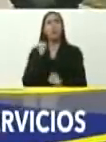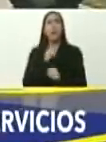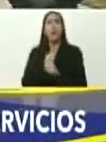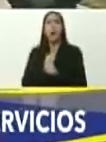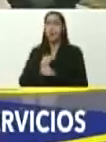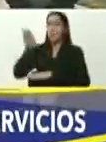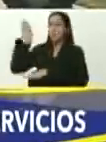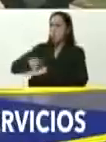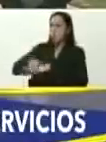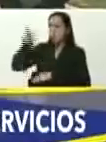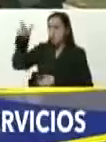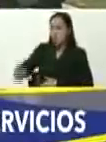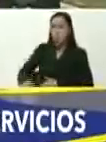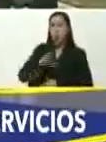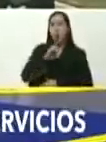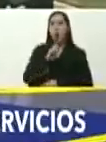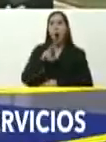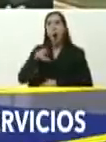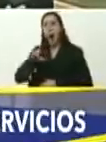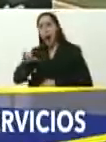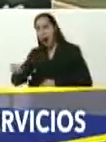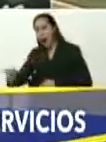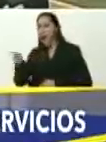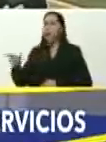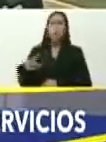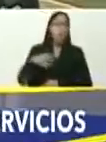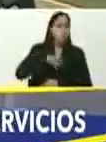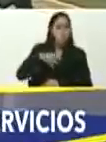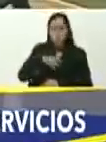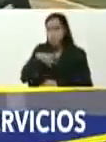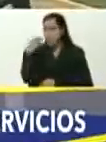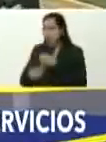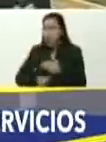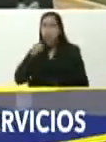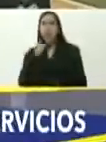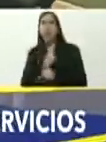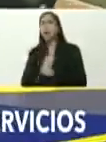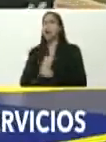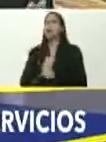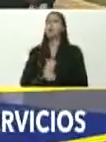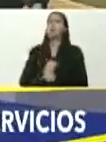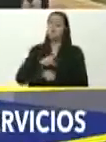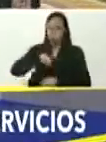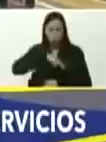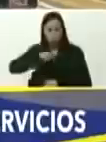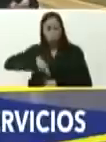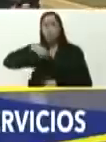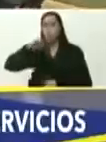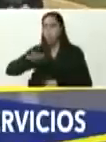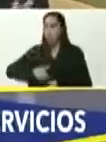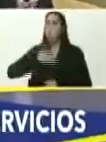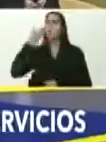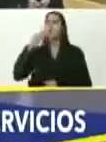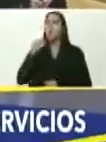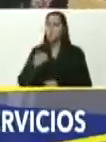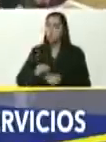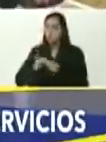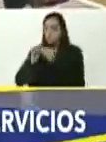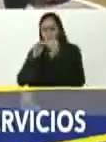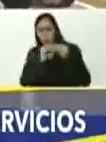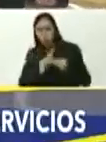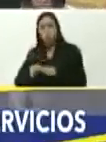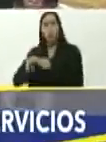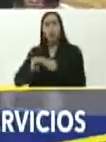Ocariz, que era un rolo de incapaz, llorón, incapaz, si pudimos poner bonito la